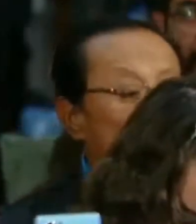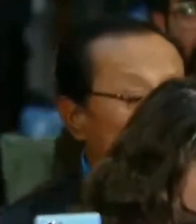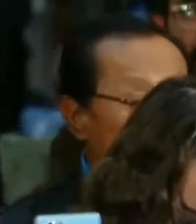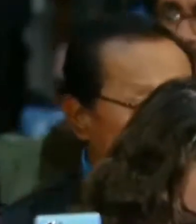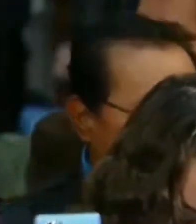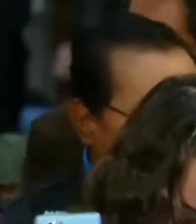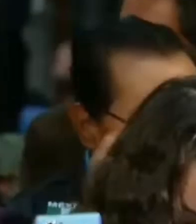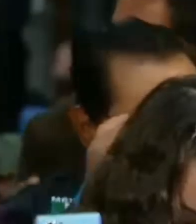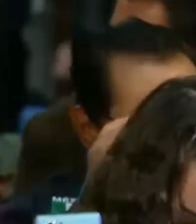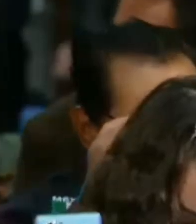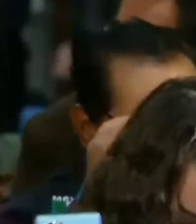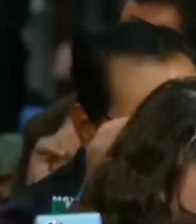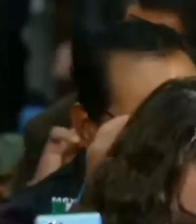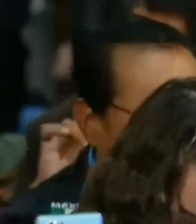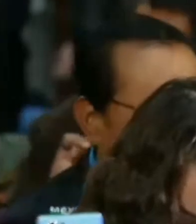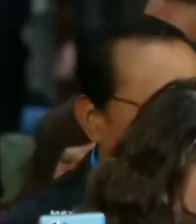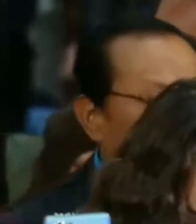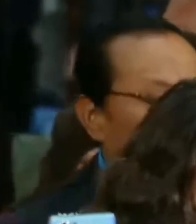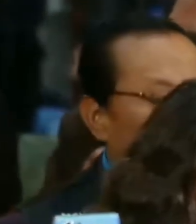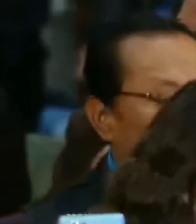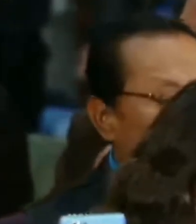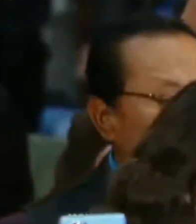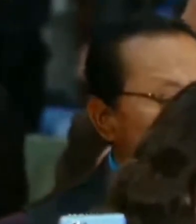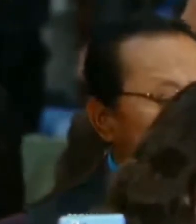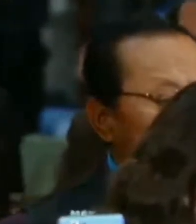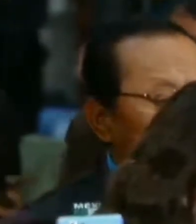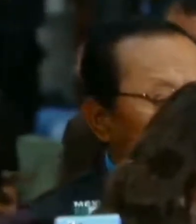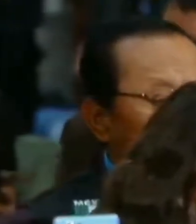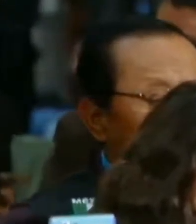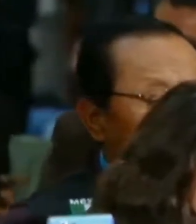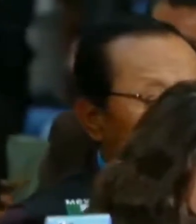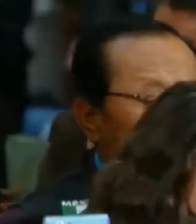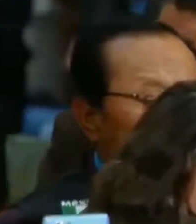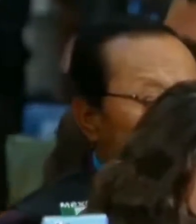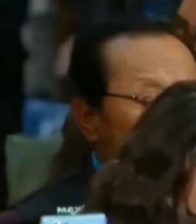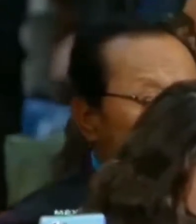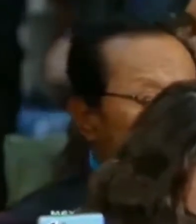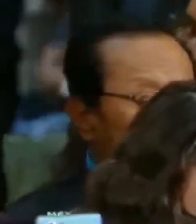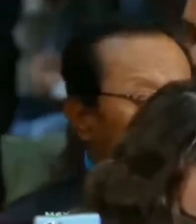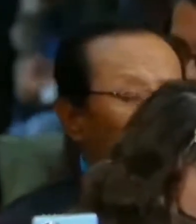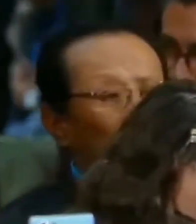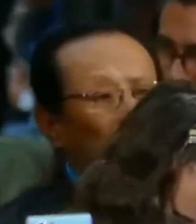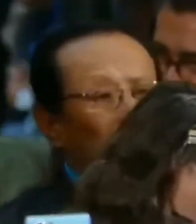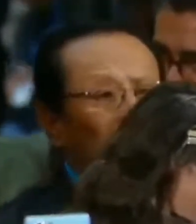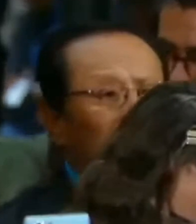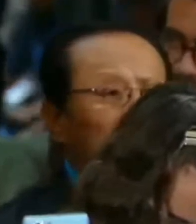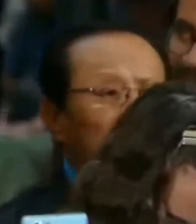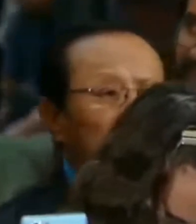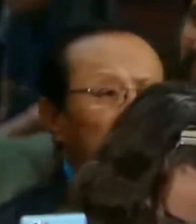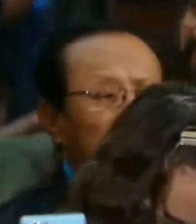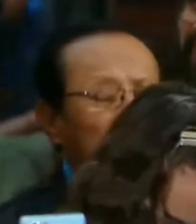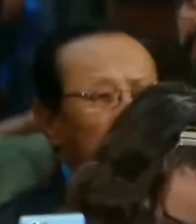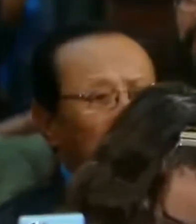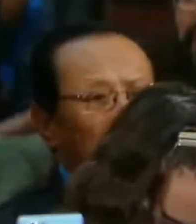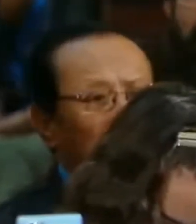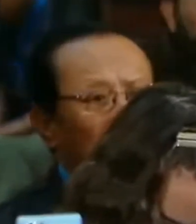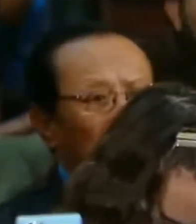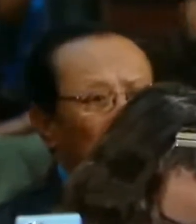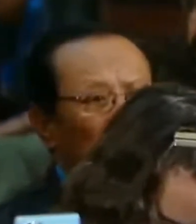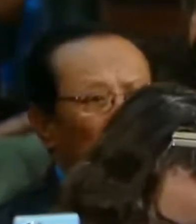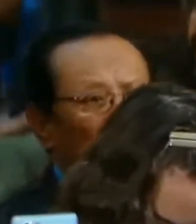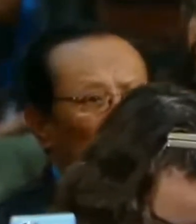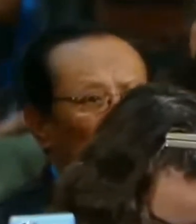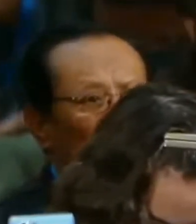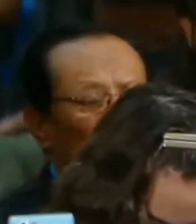tenemos talentos, tenemos inteligencias, no importa la raza, todos